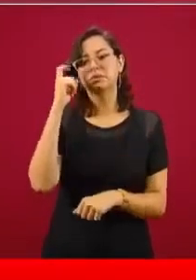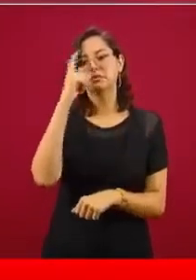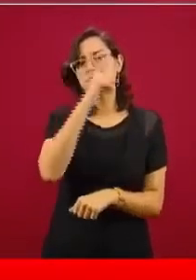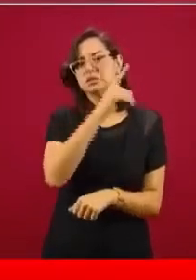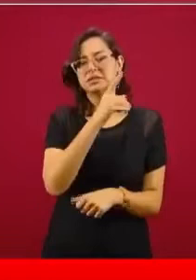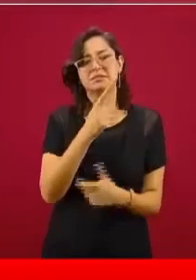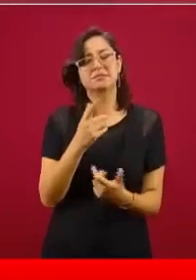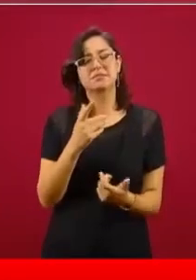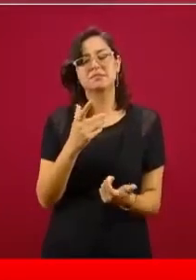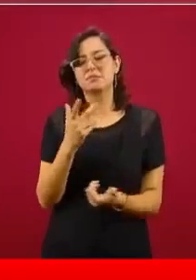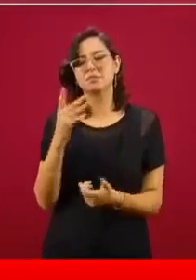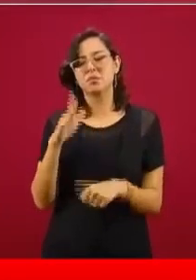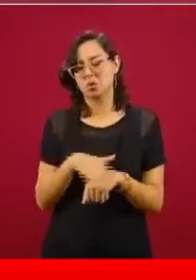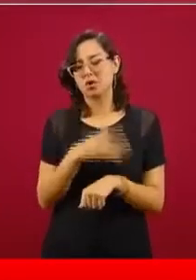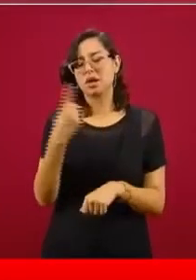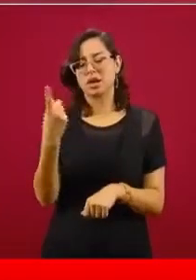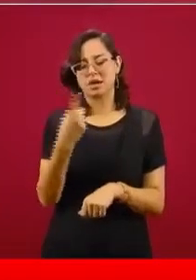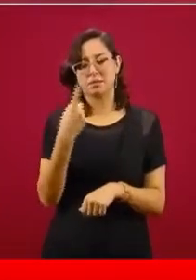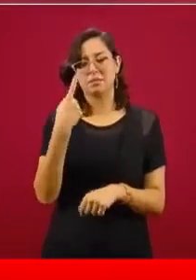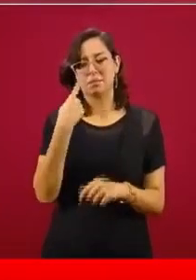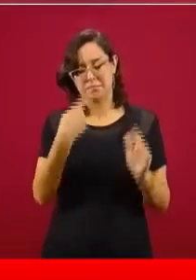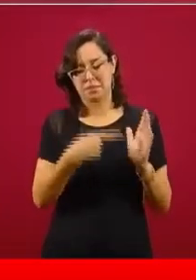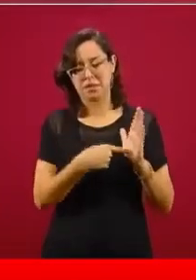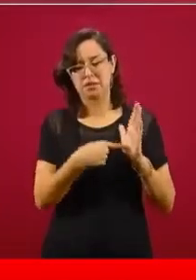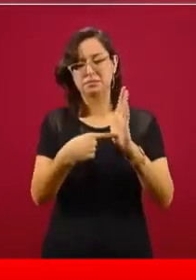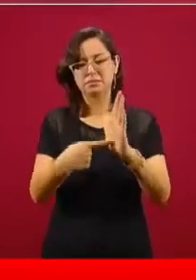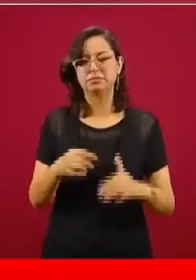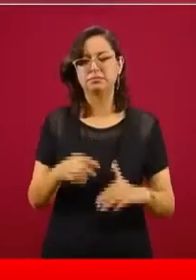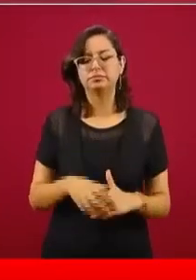difícil en la Unión Americana para nuestros connacionales.